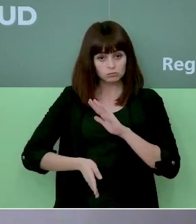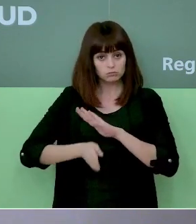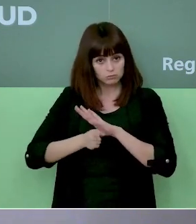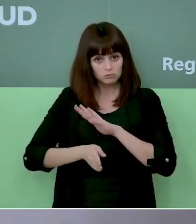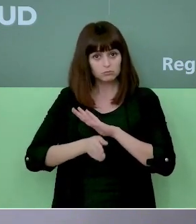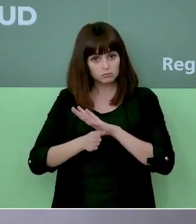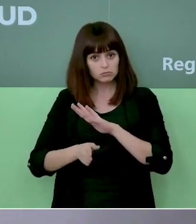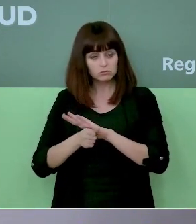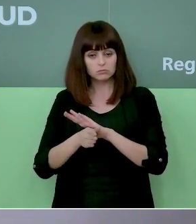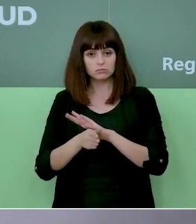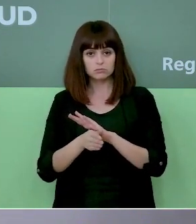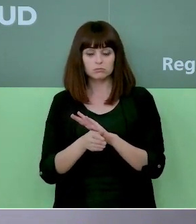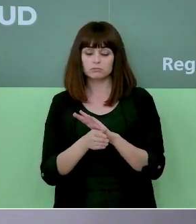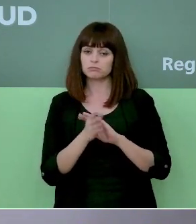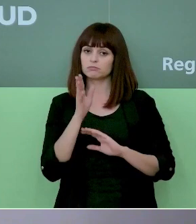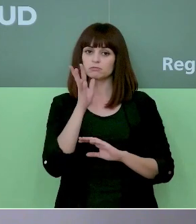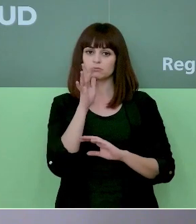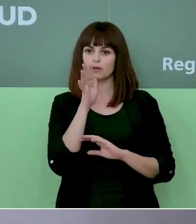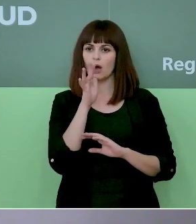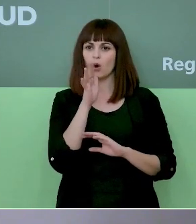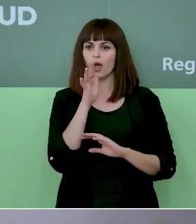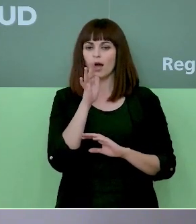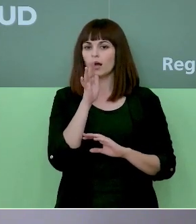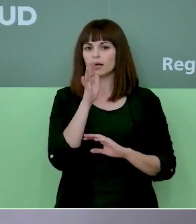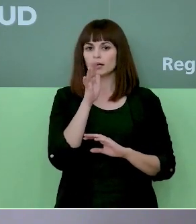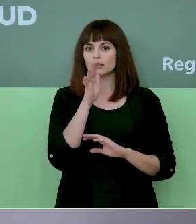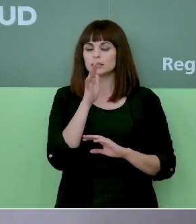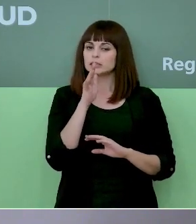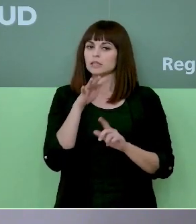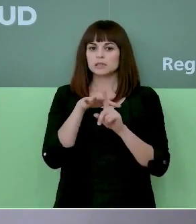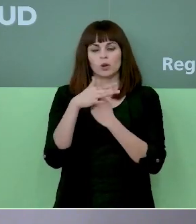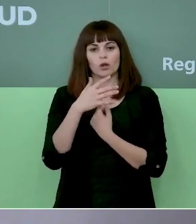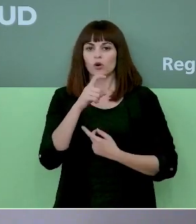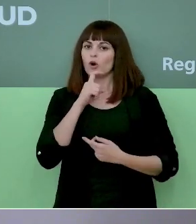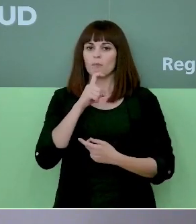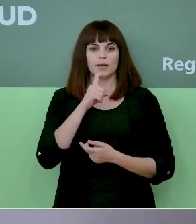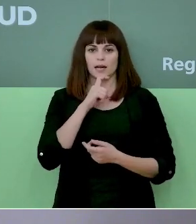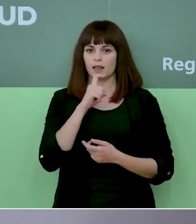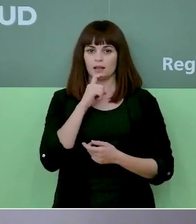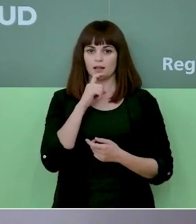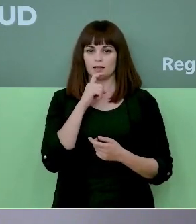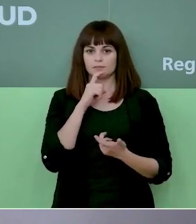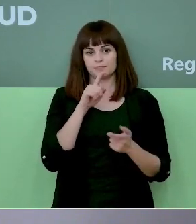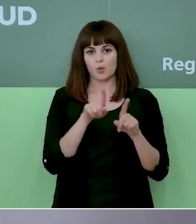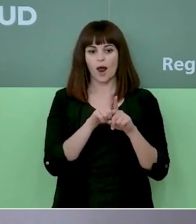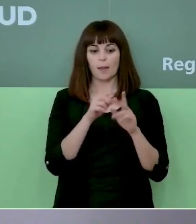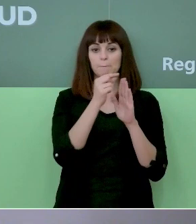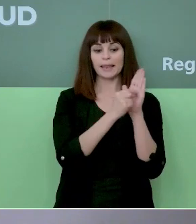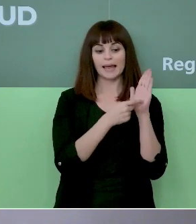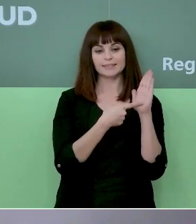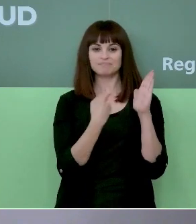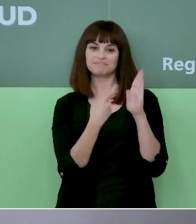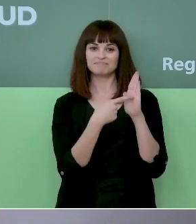va a ser un momento en el que realmente tengamos complicado abrir, liberar medidas, por